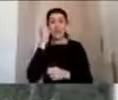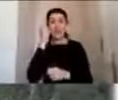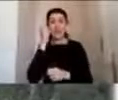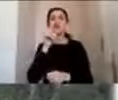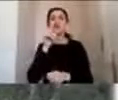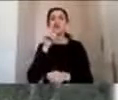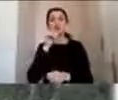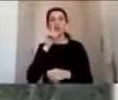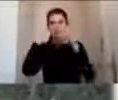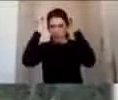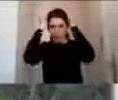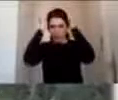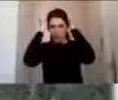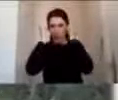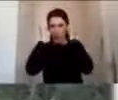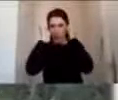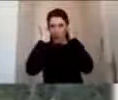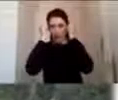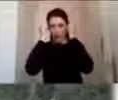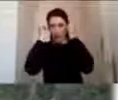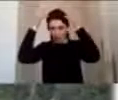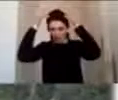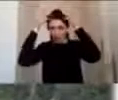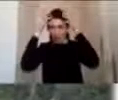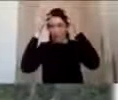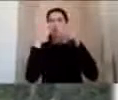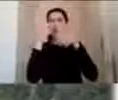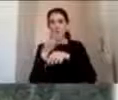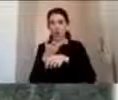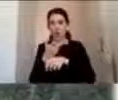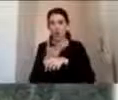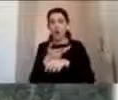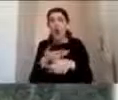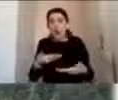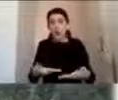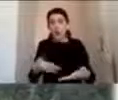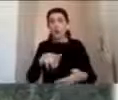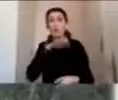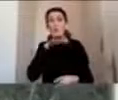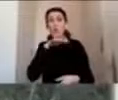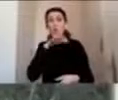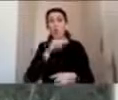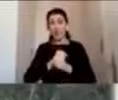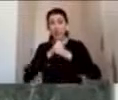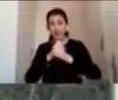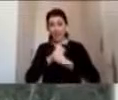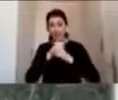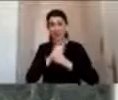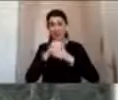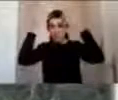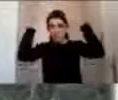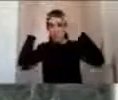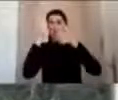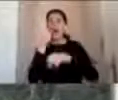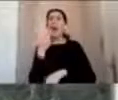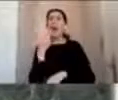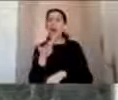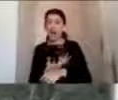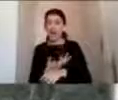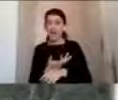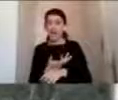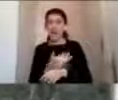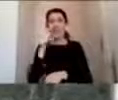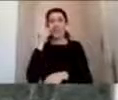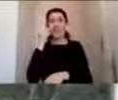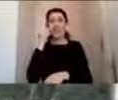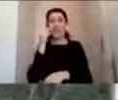un casco que se ocupa ahora actualmente en la gente que practica actividades a caballo, y el niño de la derecha, el que está más cerca